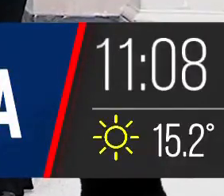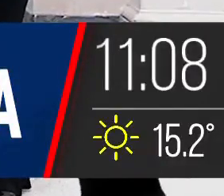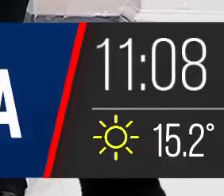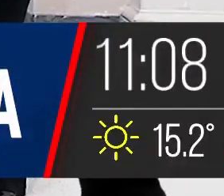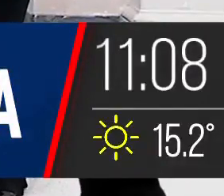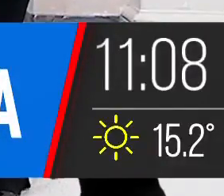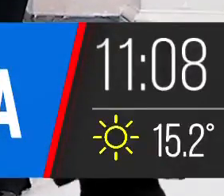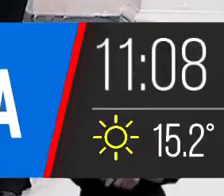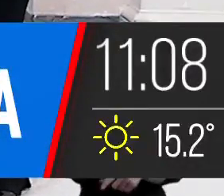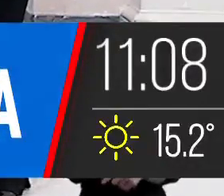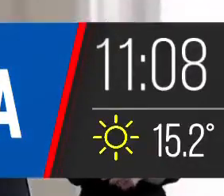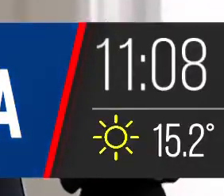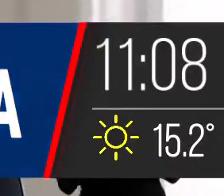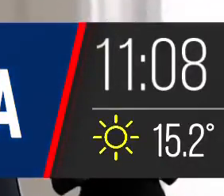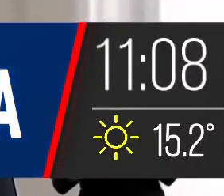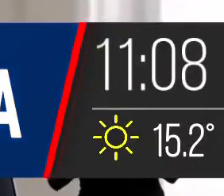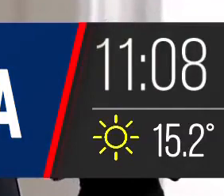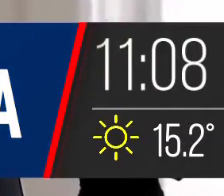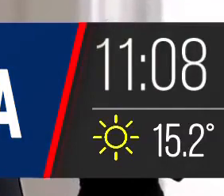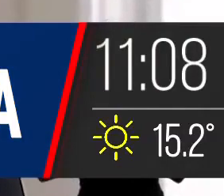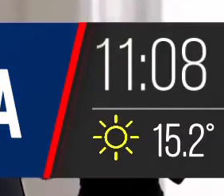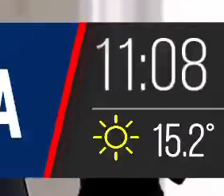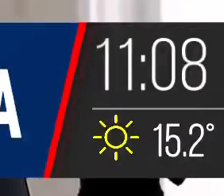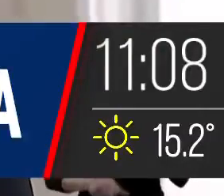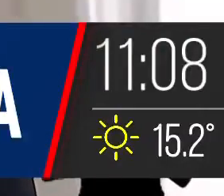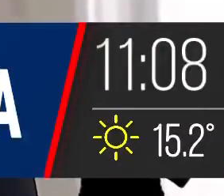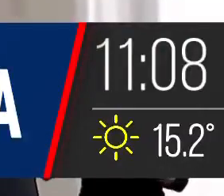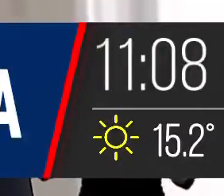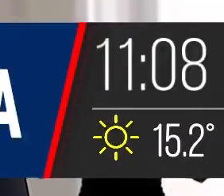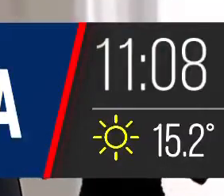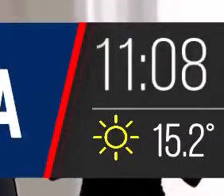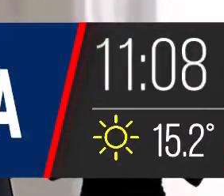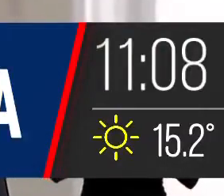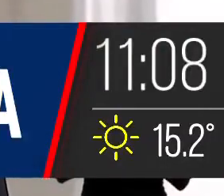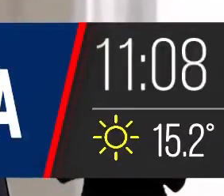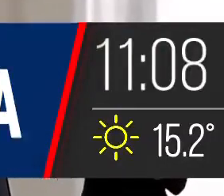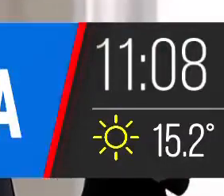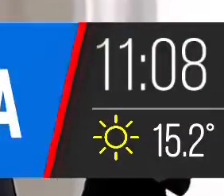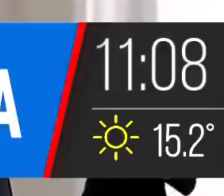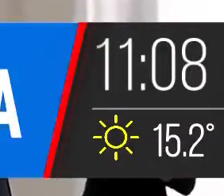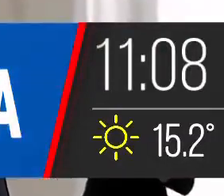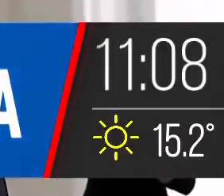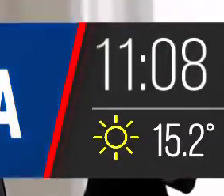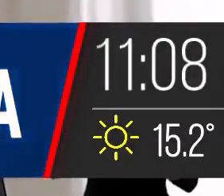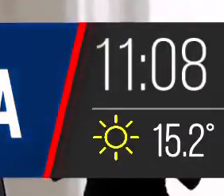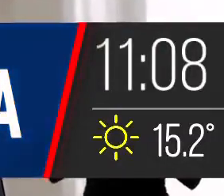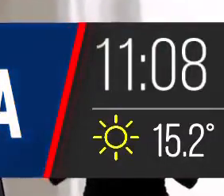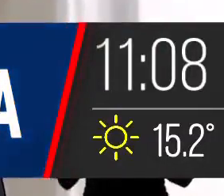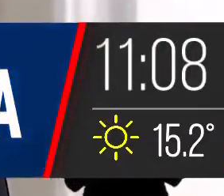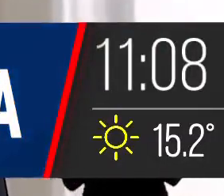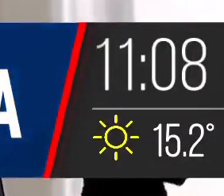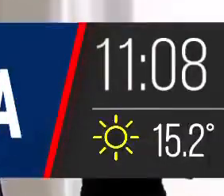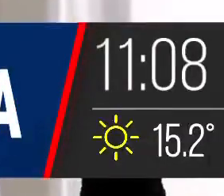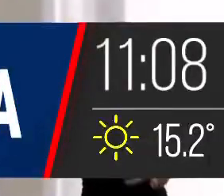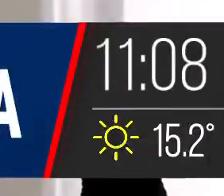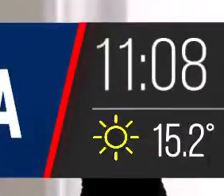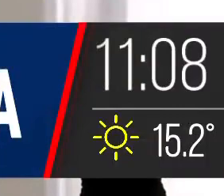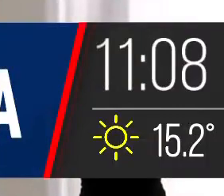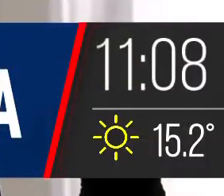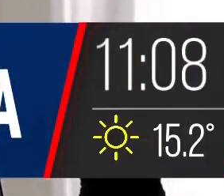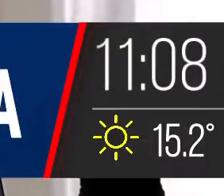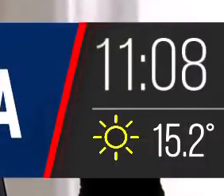nos pidió el jefe de gabinete y particularmente también todo el equipo del Ministerio de Salud haciendo lo que necesita que la gente hagamos, que es gestionar